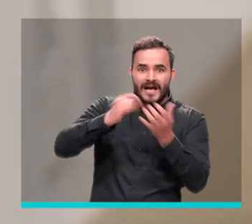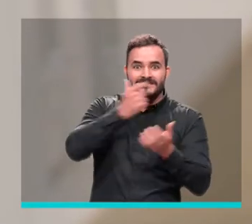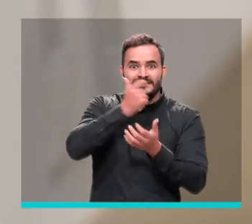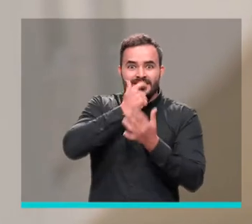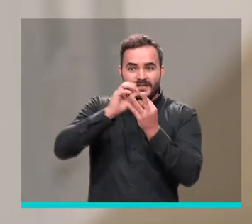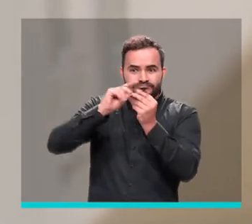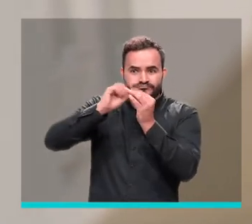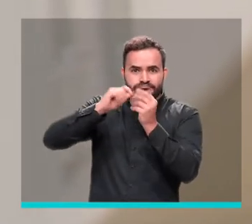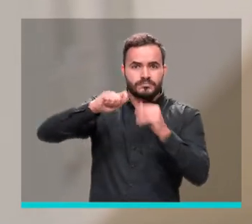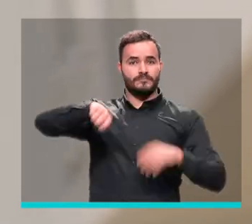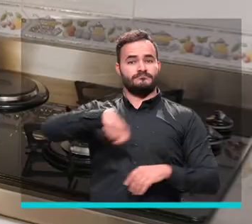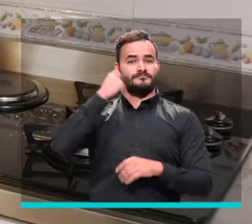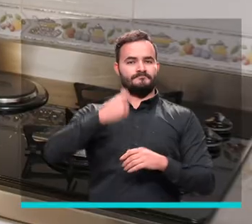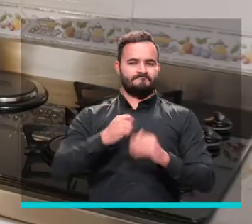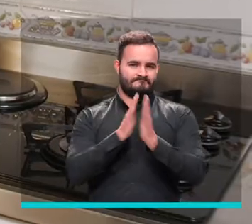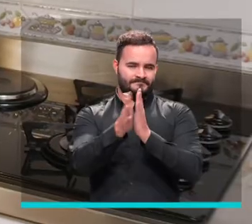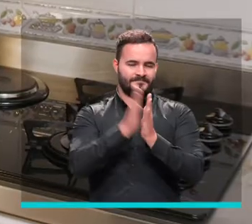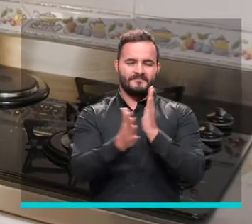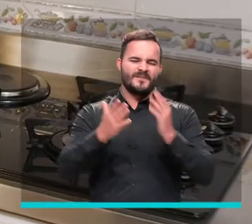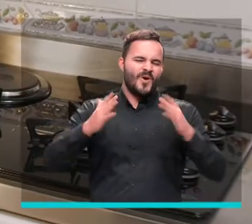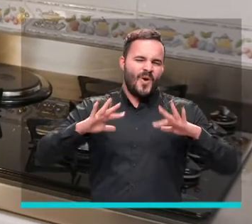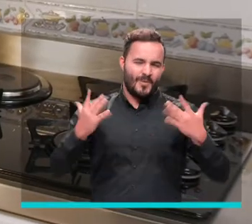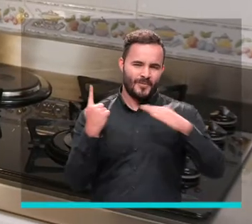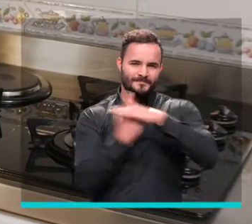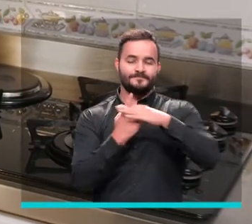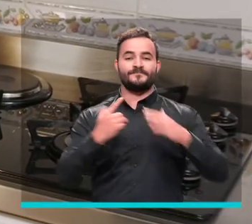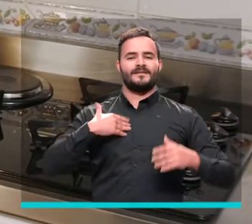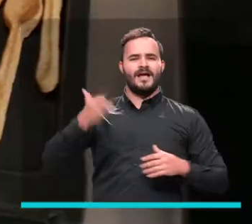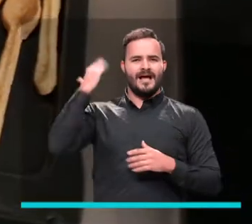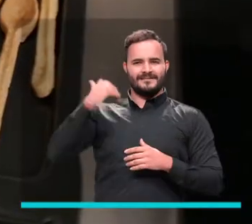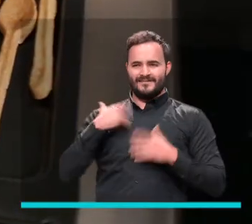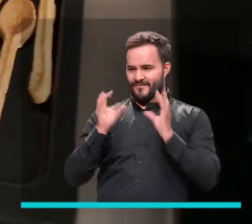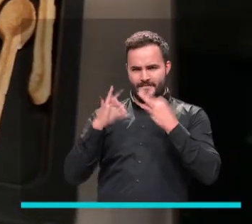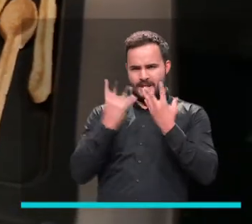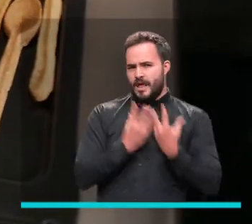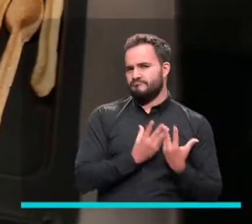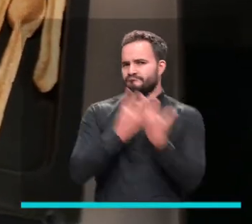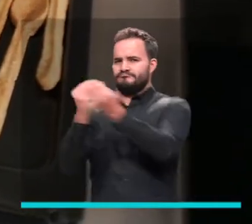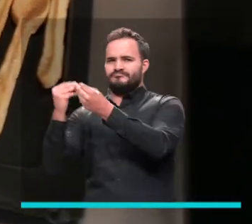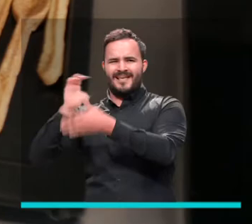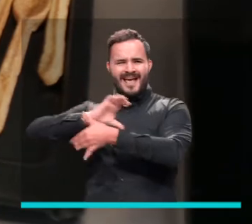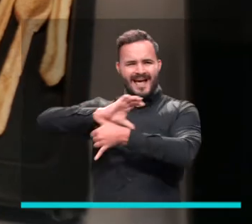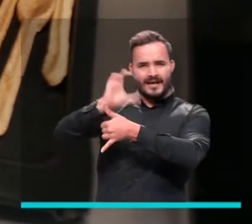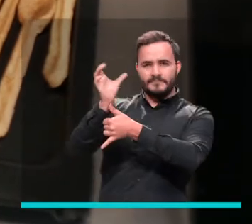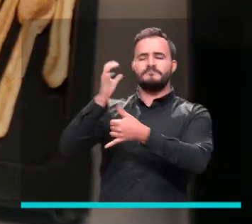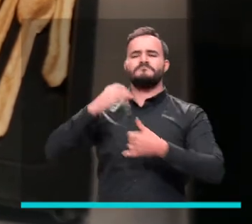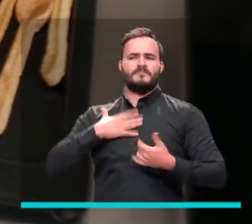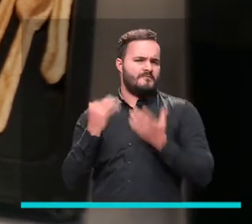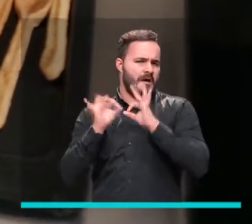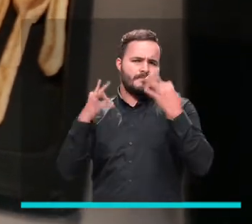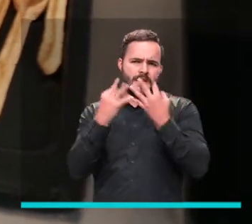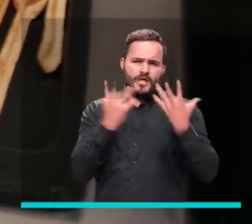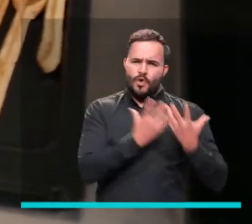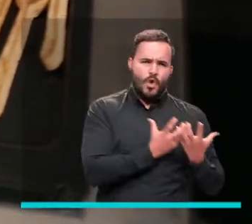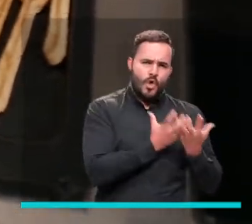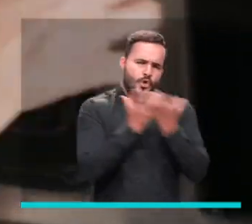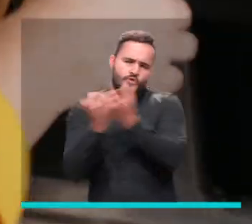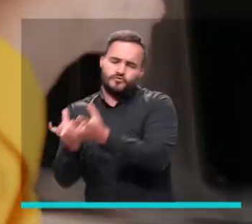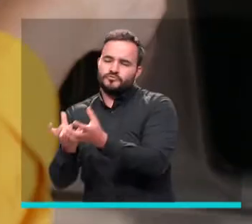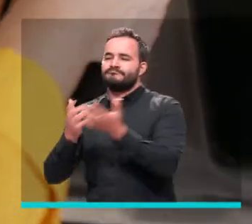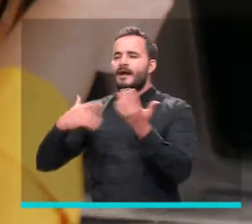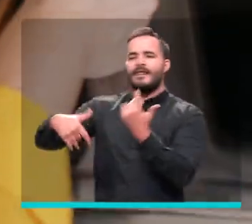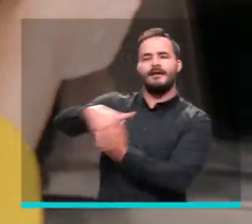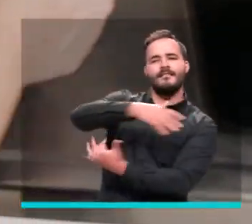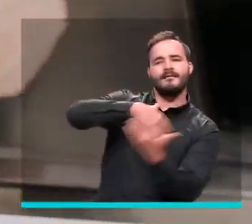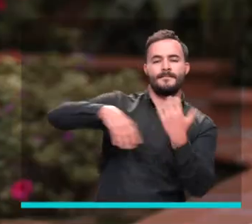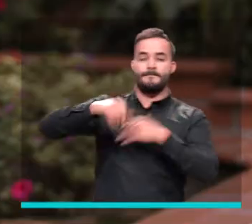Esta idea nació de un viaje familiar. Estábamos en el Caribe en un paseo con toda la familia y vimos en